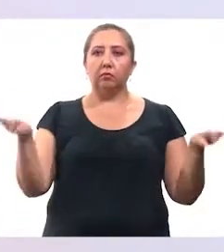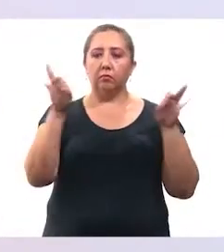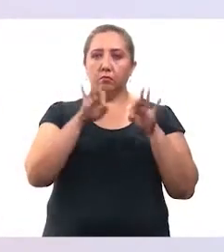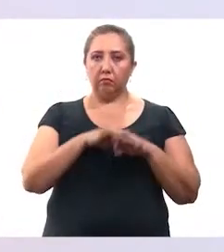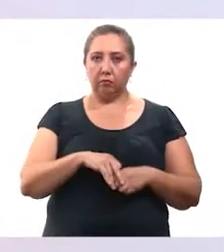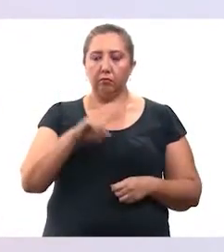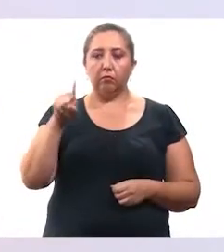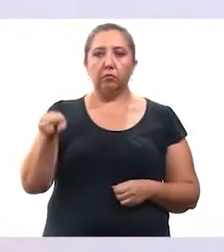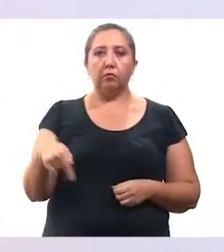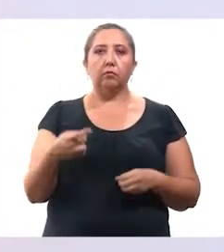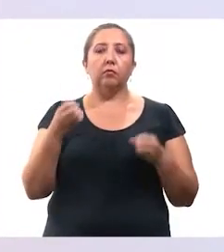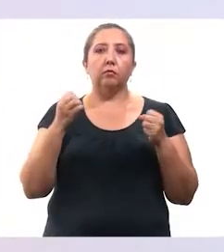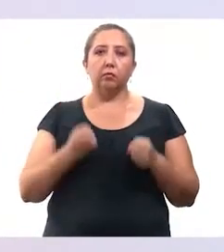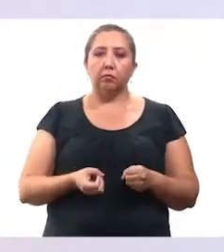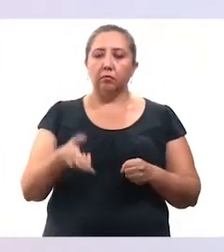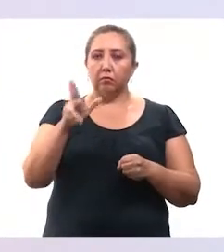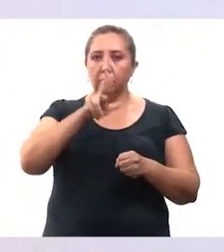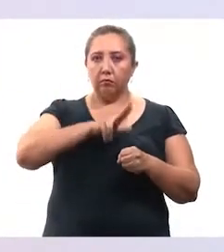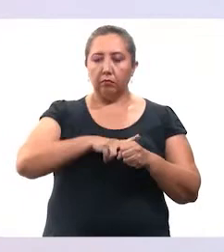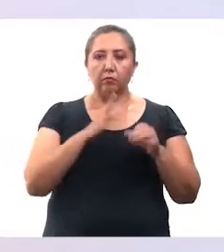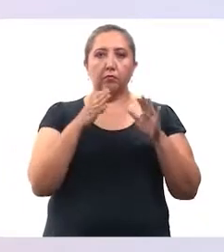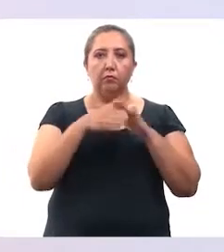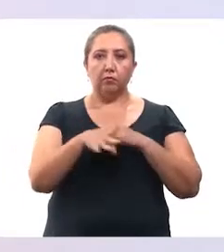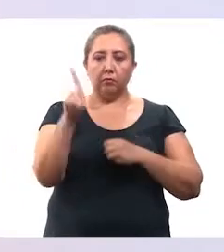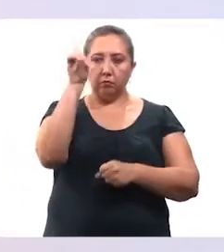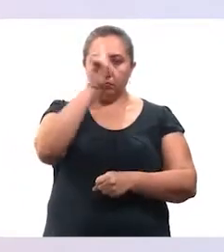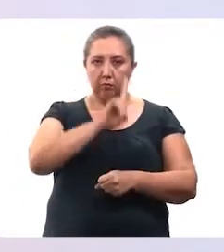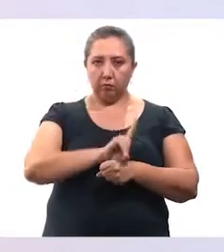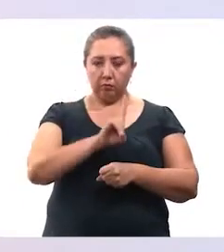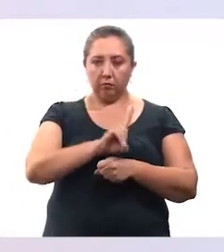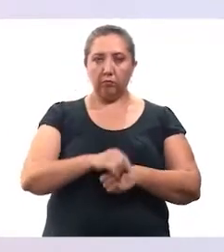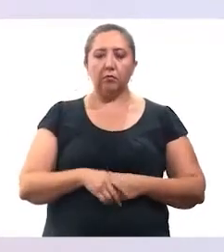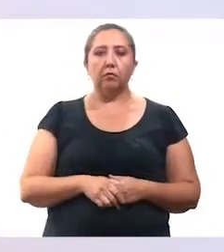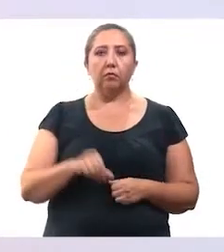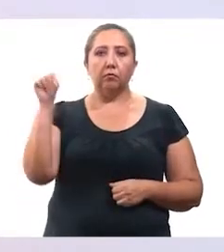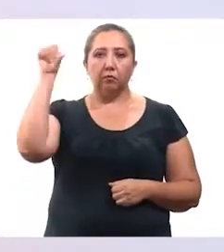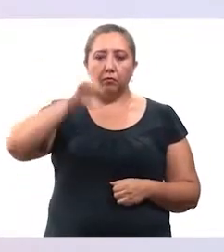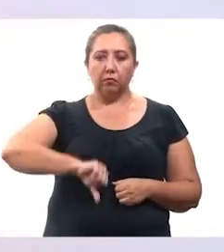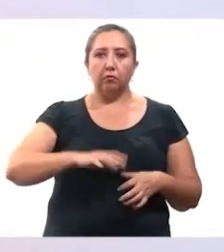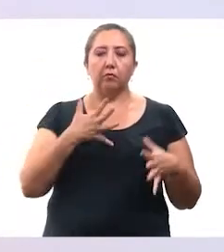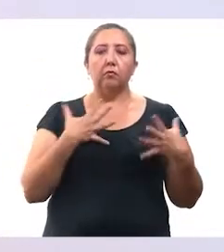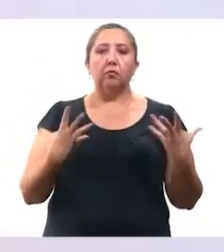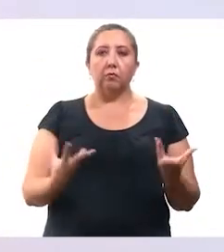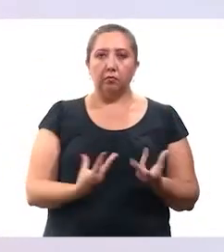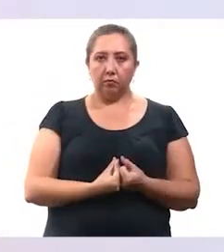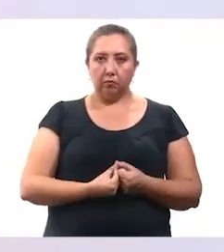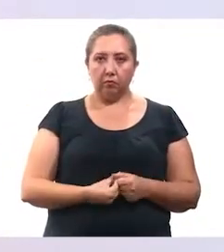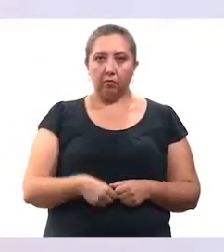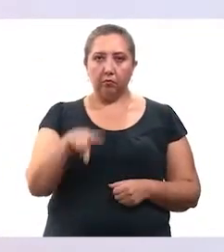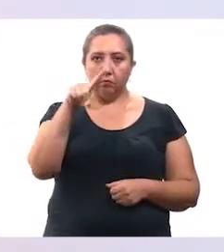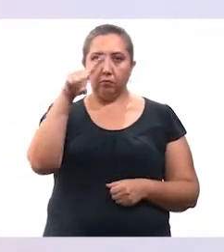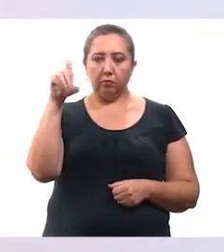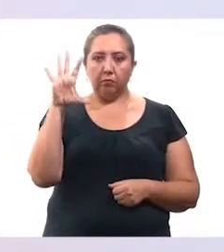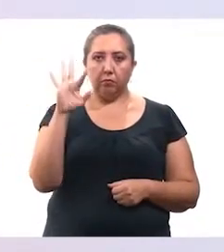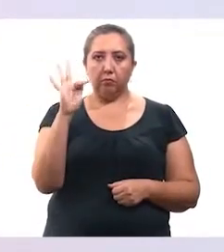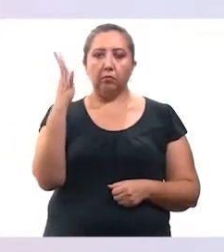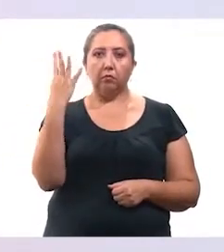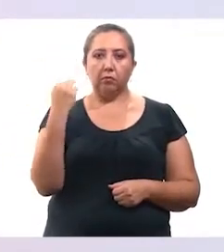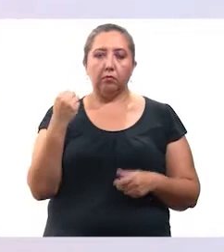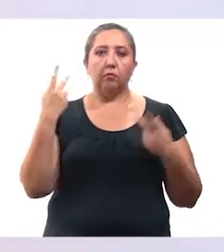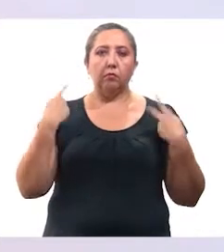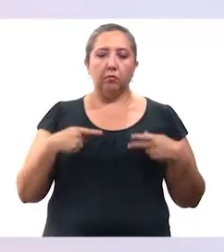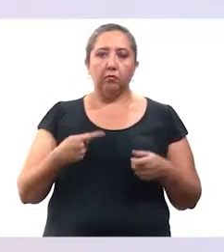ukohancha hobo, soku chukik, 87 mil 121 juntulul, bechlechik paulak, 864 juntululmak, pakteo,